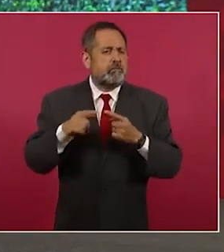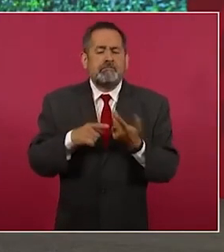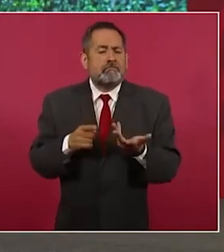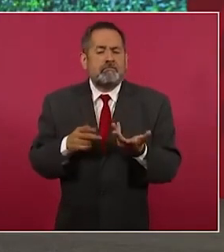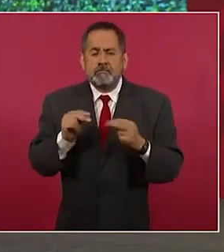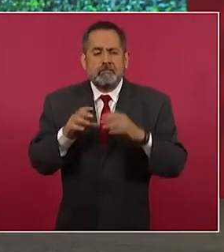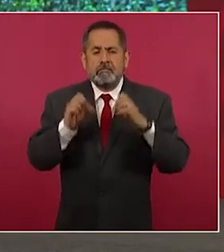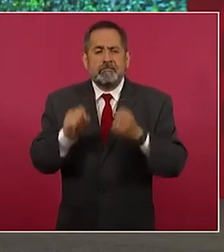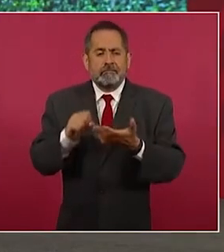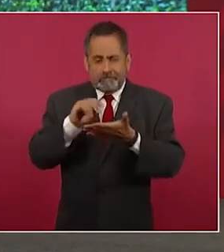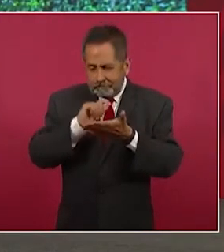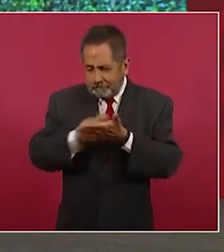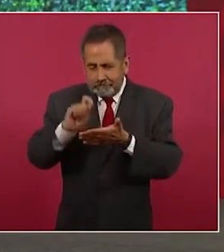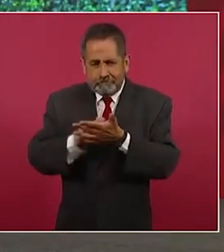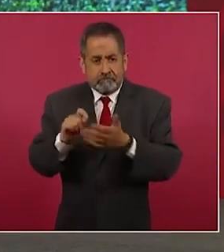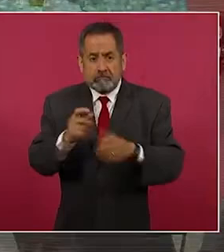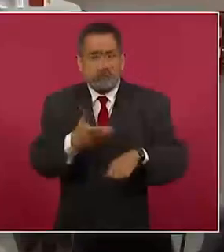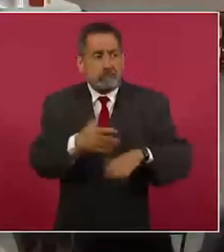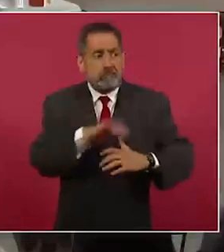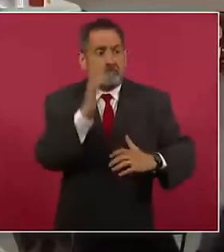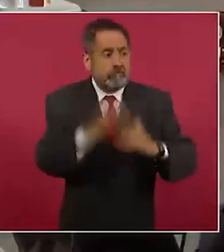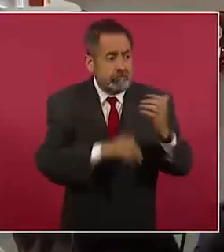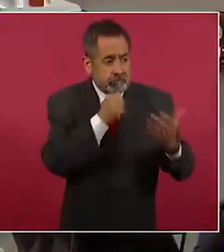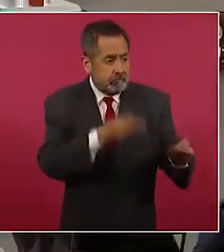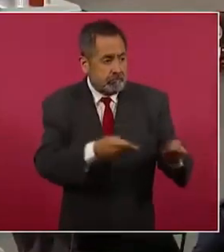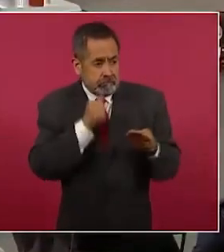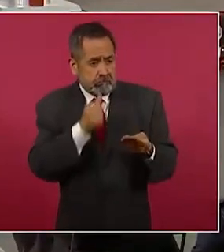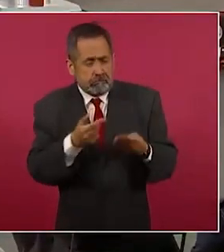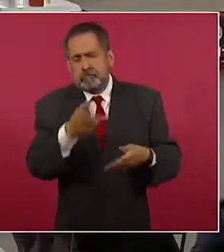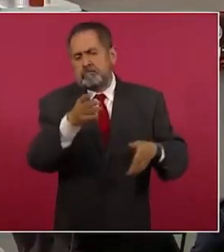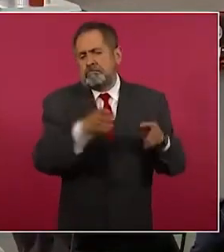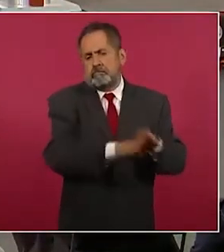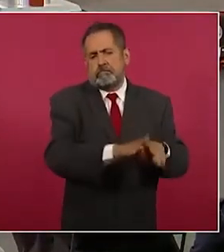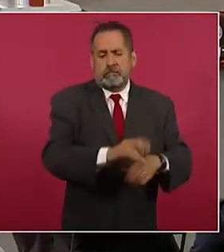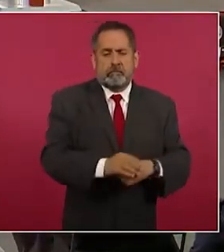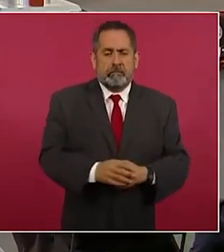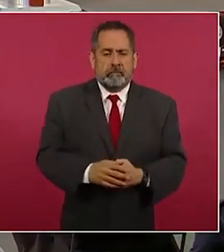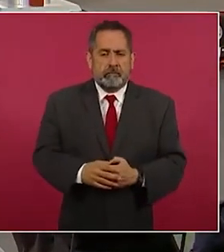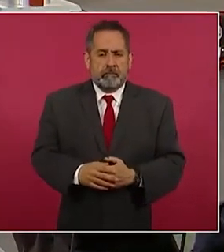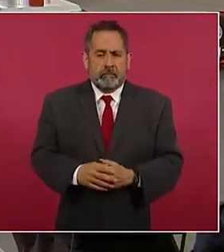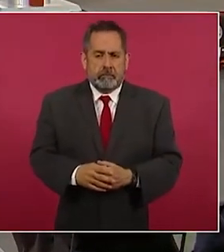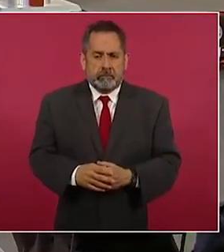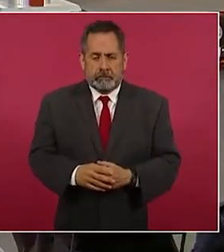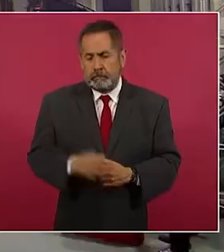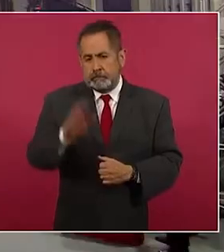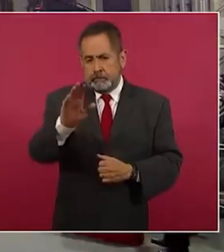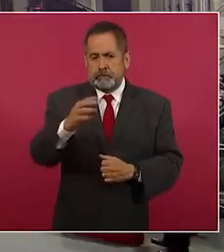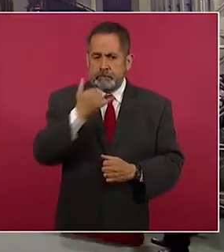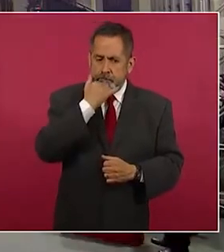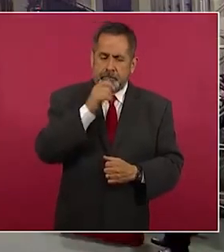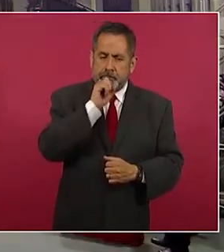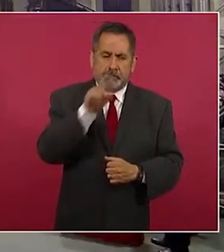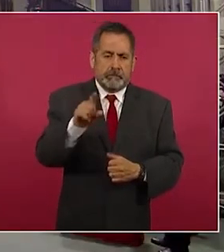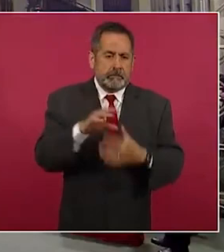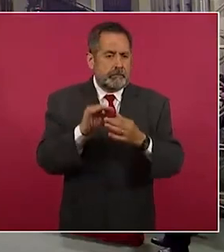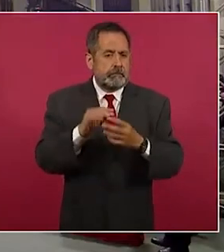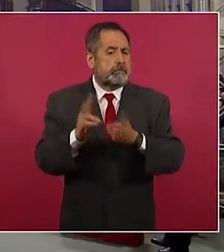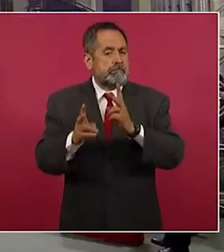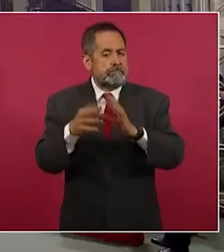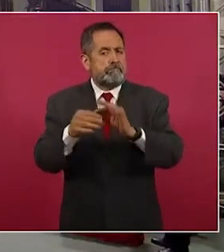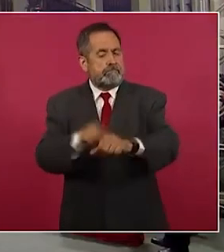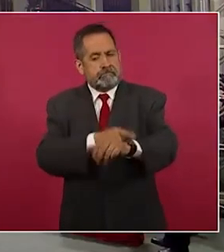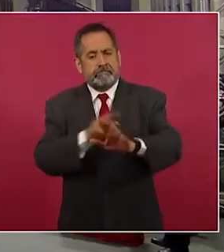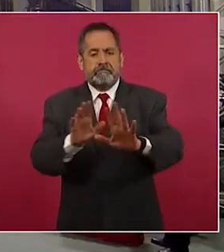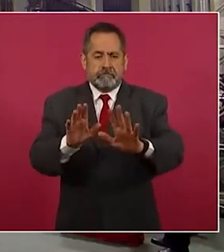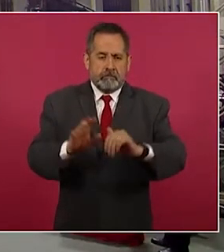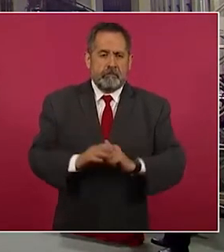la cual ni siquiera tenían y no terminaron. Y además no podemos hablar tanto, porque si no,